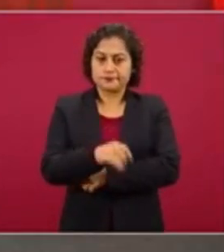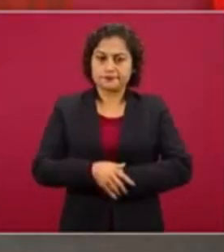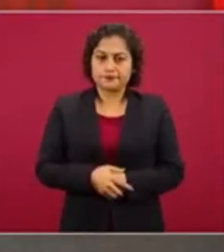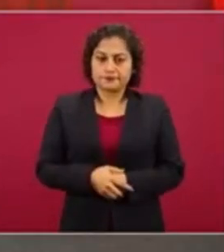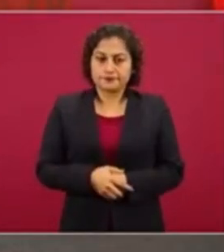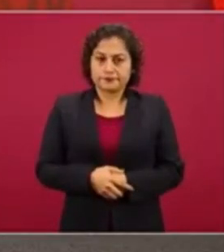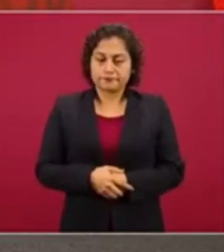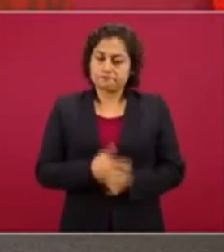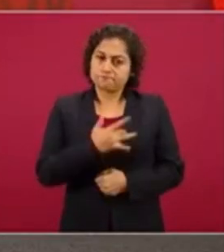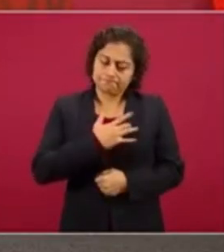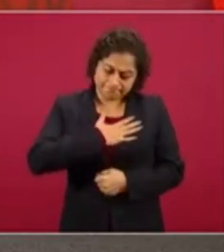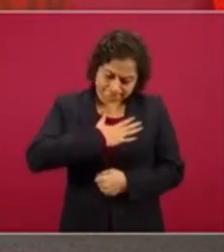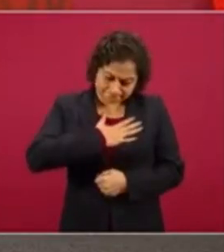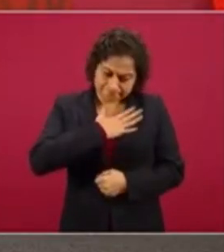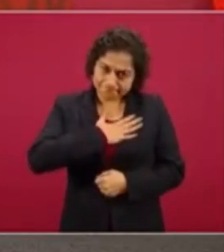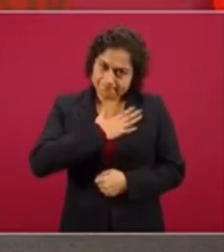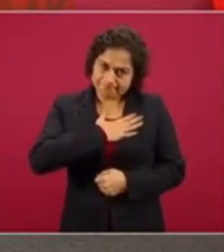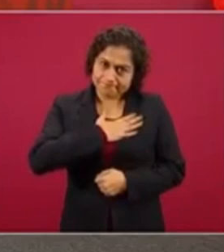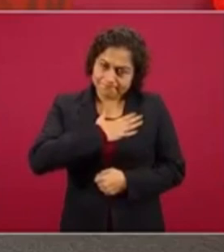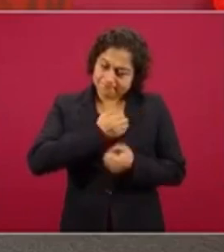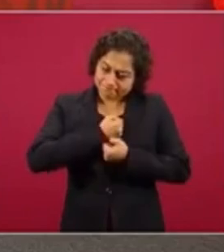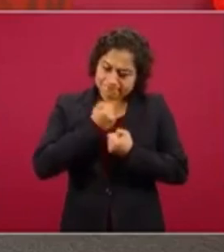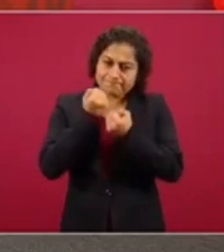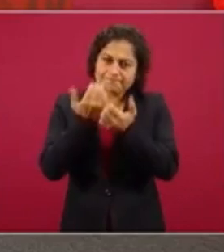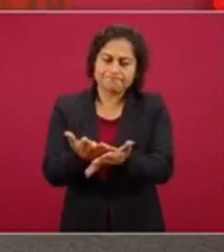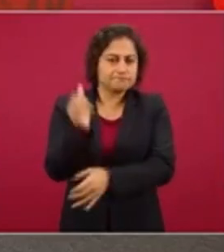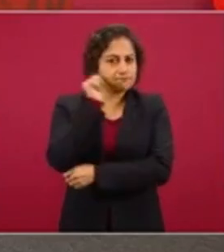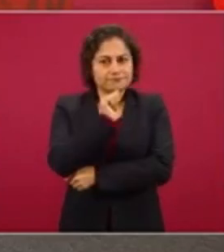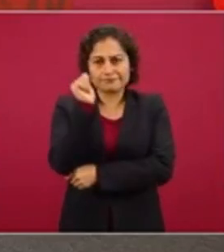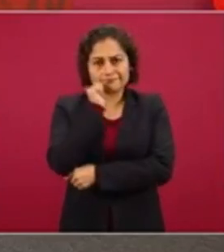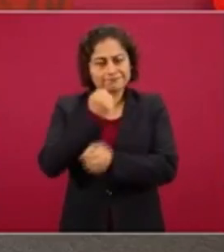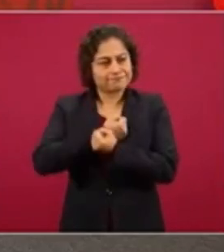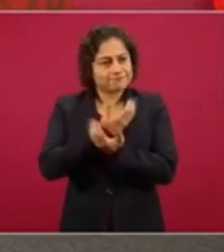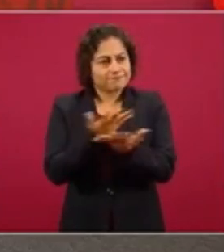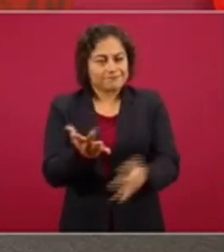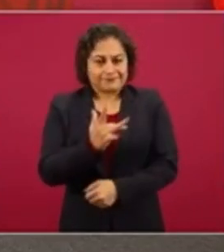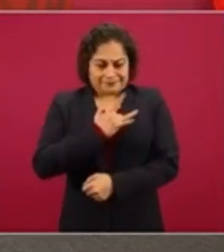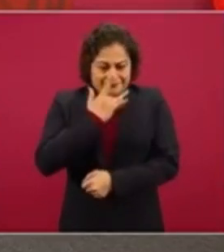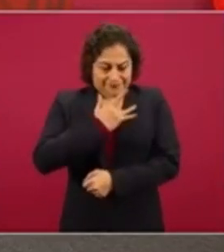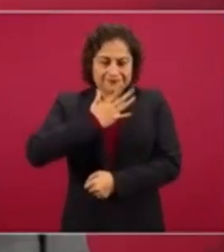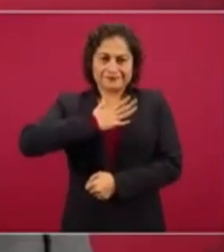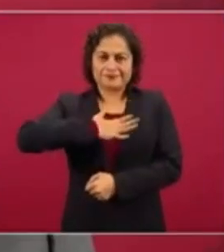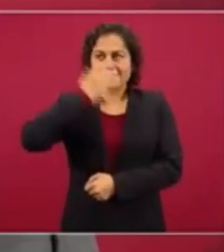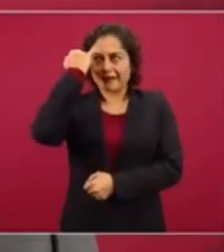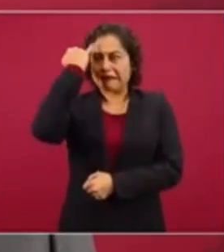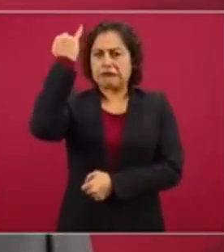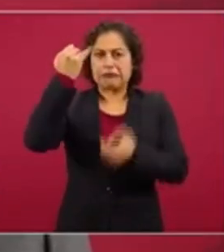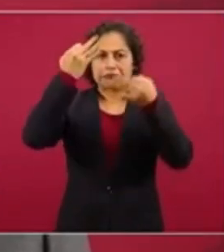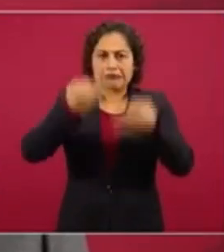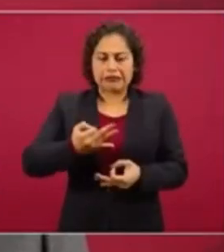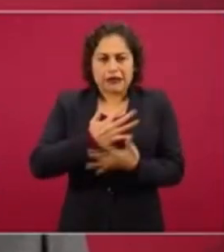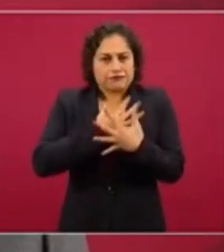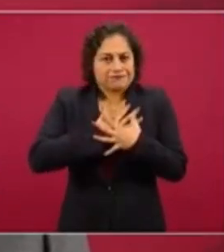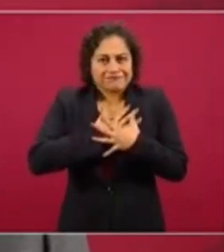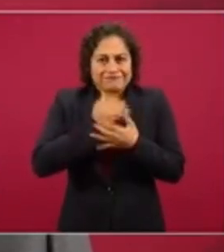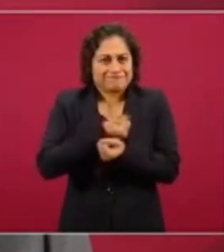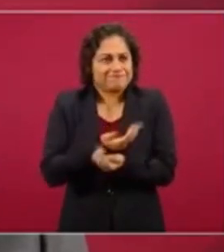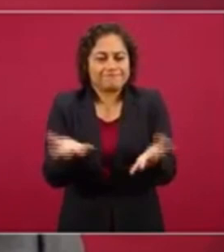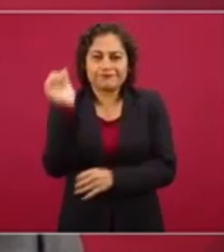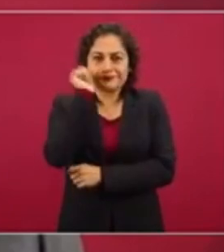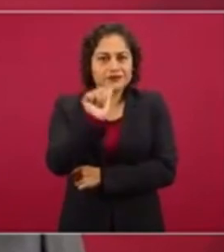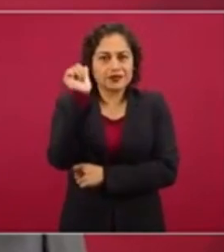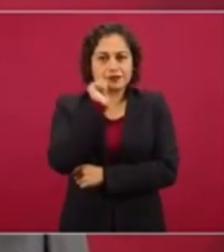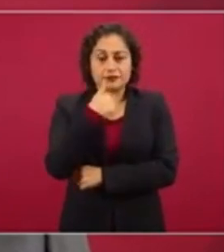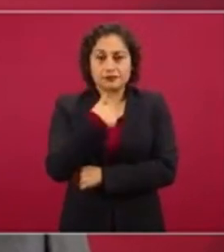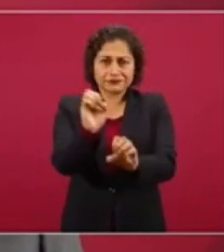Es mi corazón el que les doy, siempre. Son mis sentimientos, son mis convicciones, mi amor. No soy